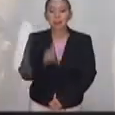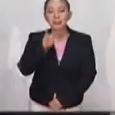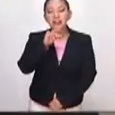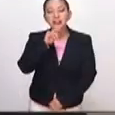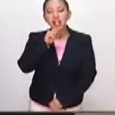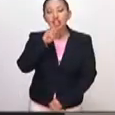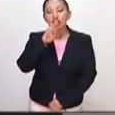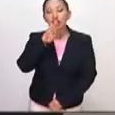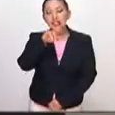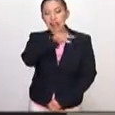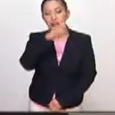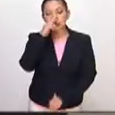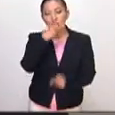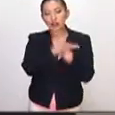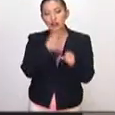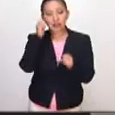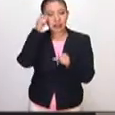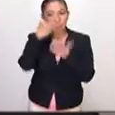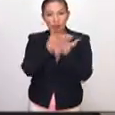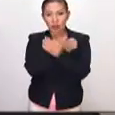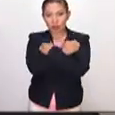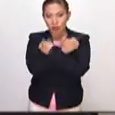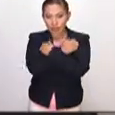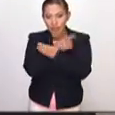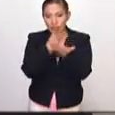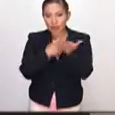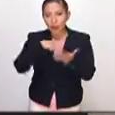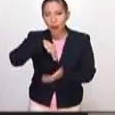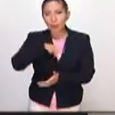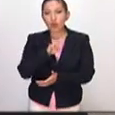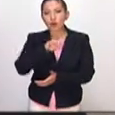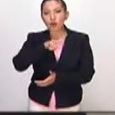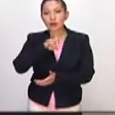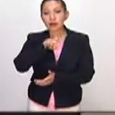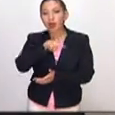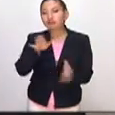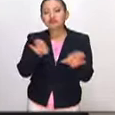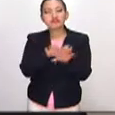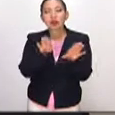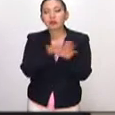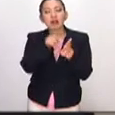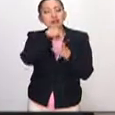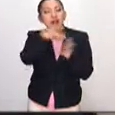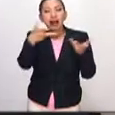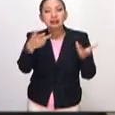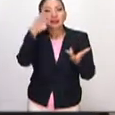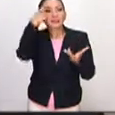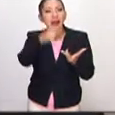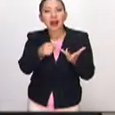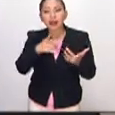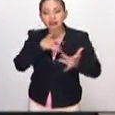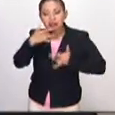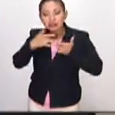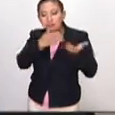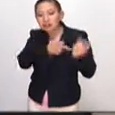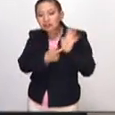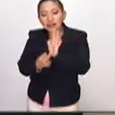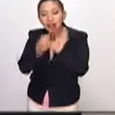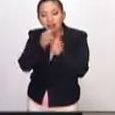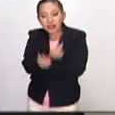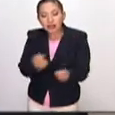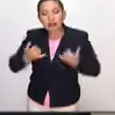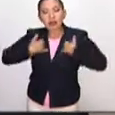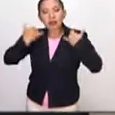Patricia Torres, como responsable de los servicios educativos del MUNAL, ¿cómo le hacen, digamos, para sensibilizar a los